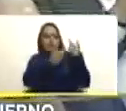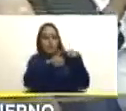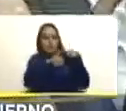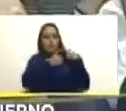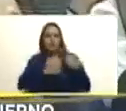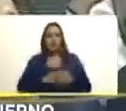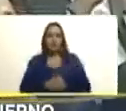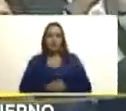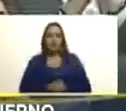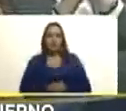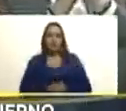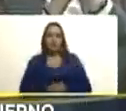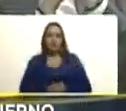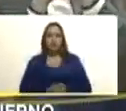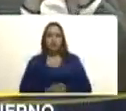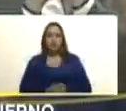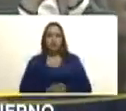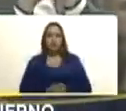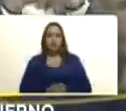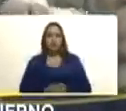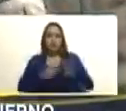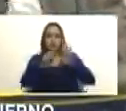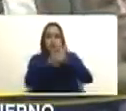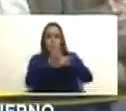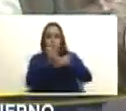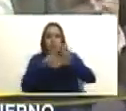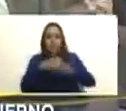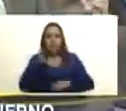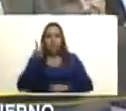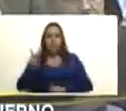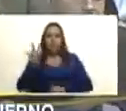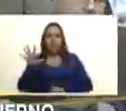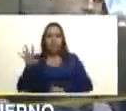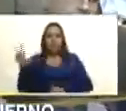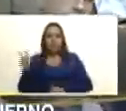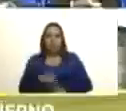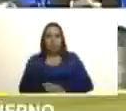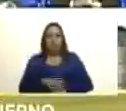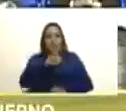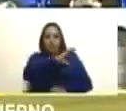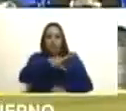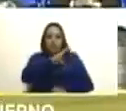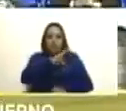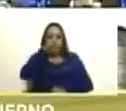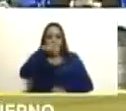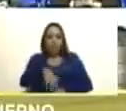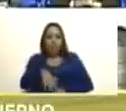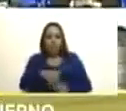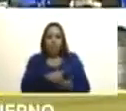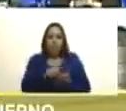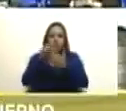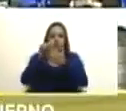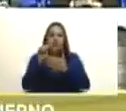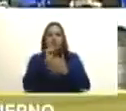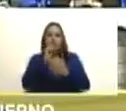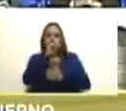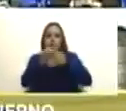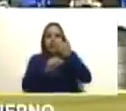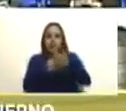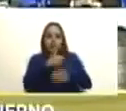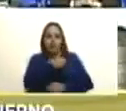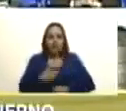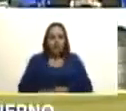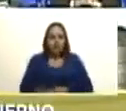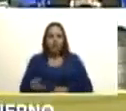artículo 252 el consejo de estado lo preside el vicepresidente